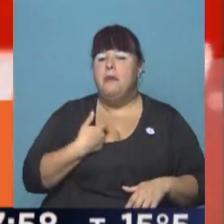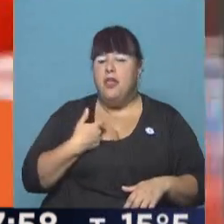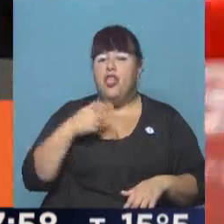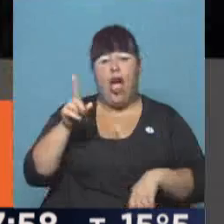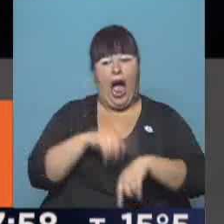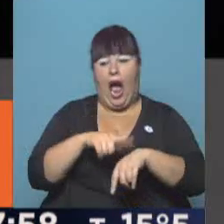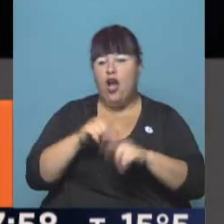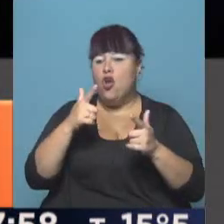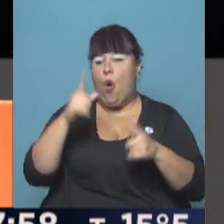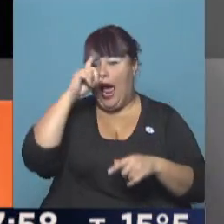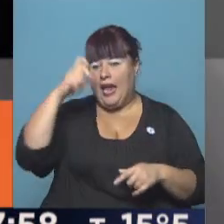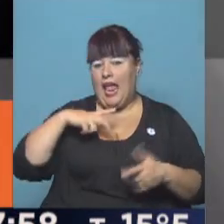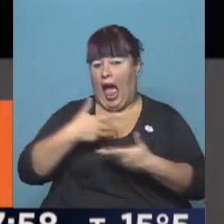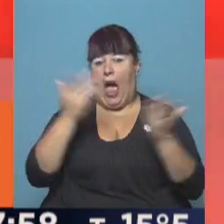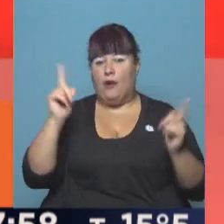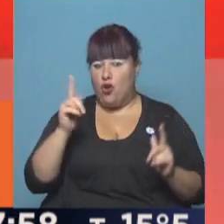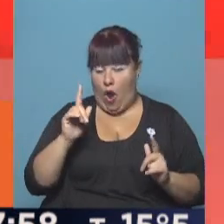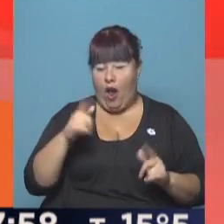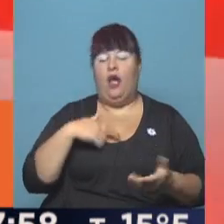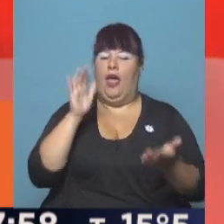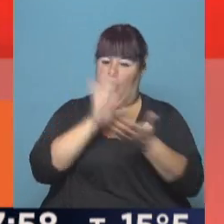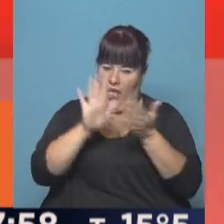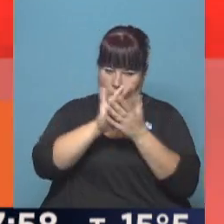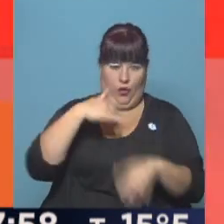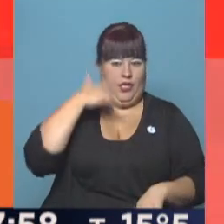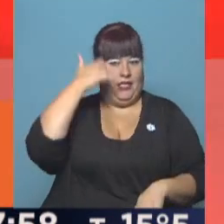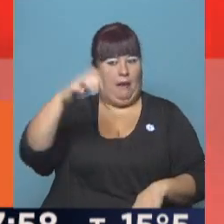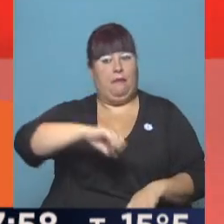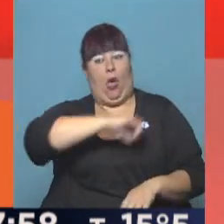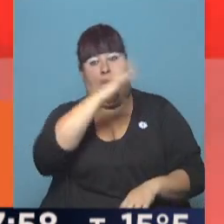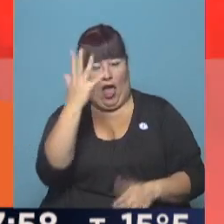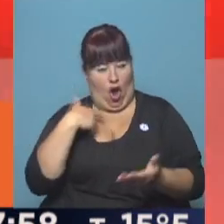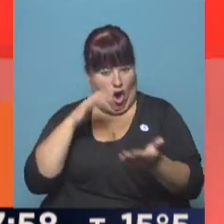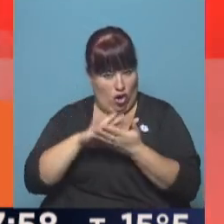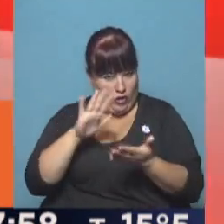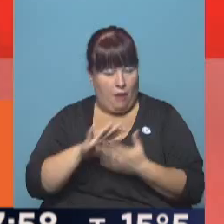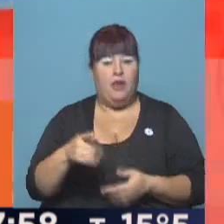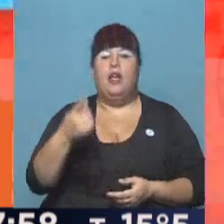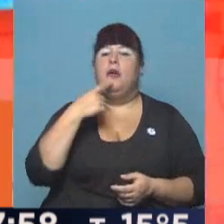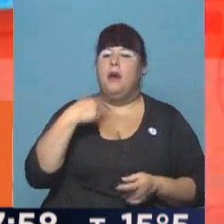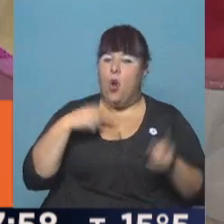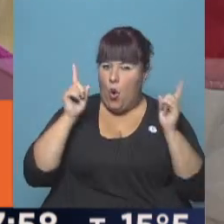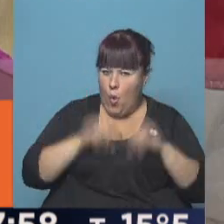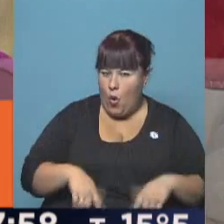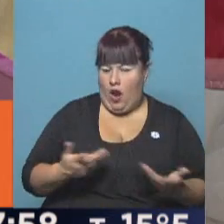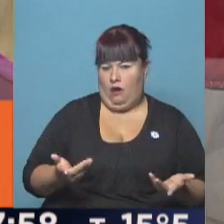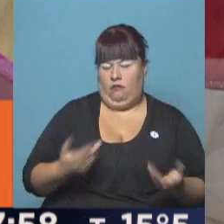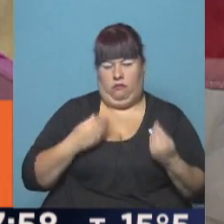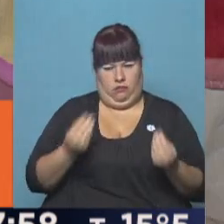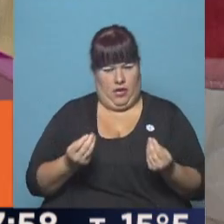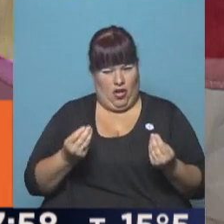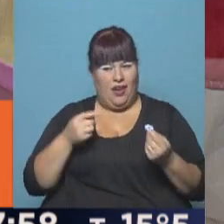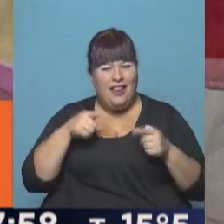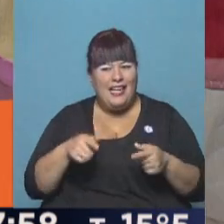a esa hora no había clínicas abiertas. Vuelvo a reiterar la llamada a las 5 de la mañana. Me dice lo mismo. O sea, digo,